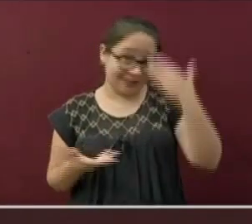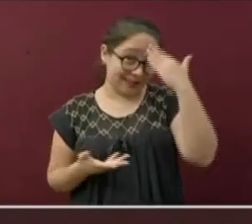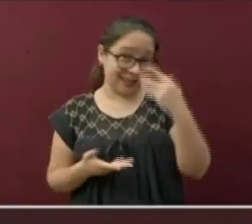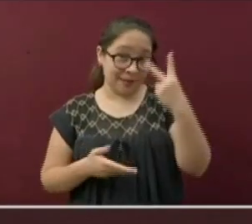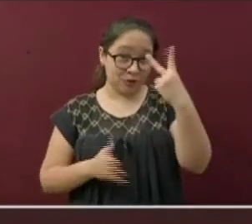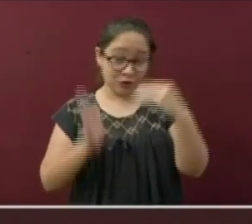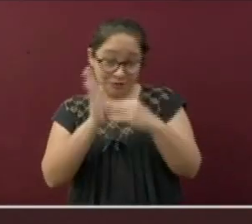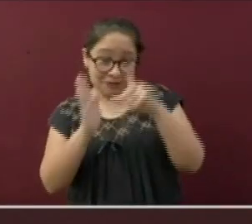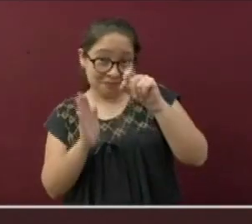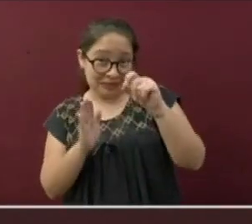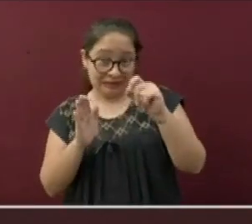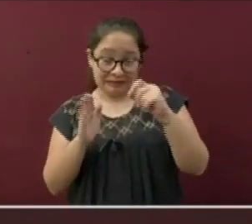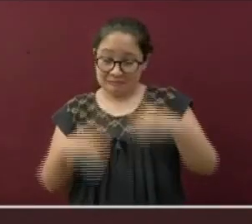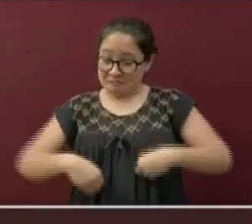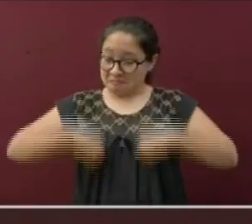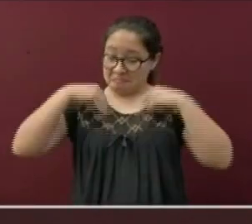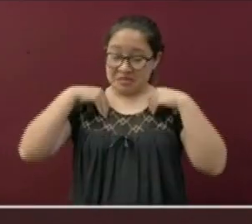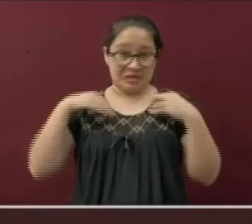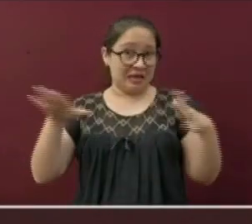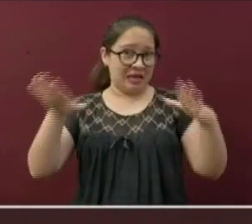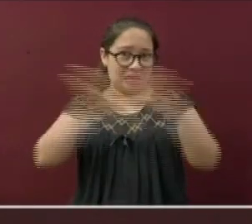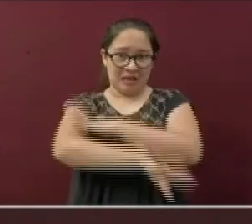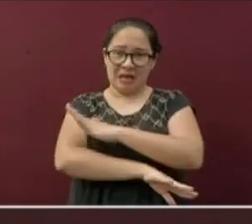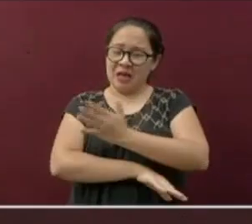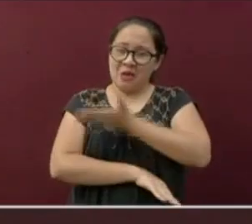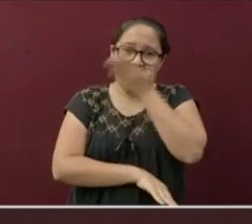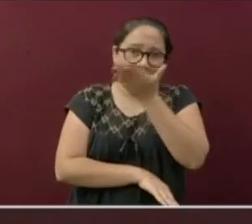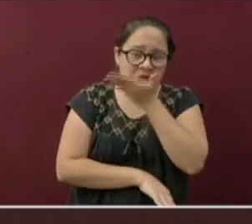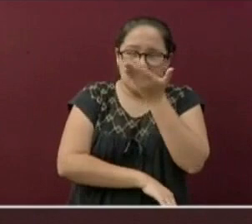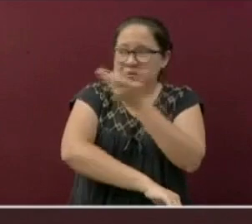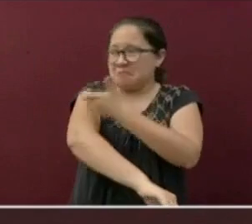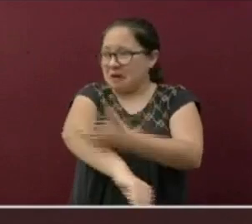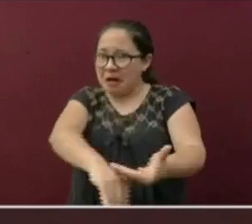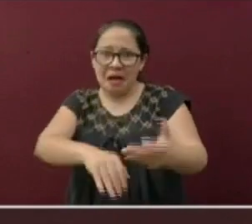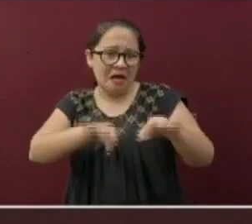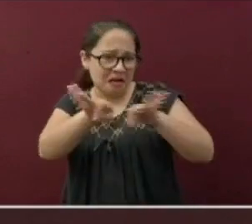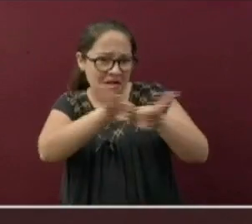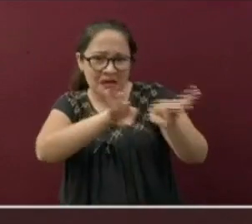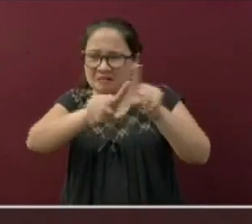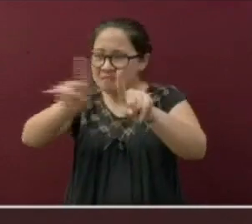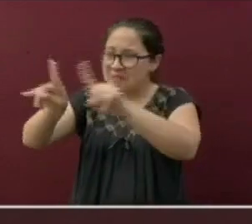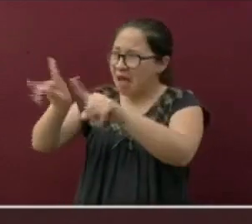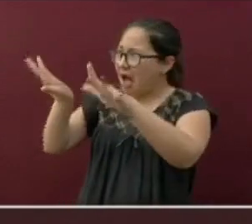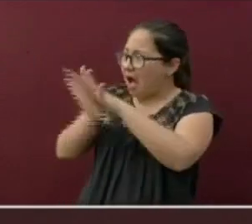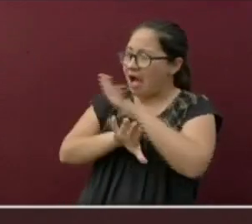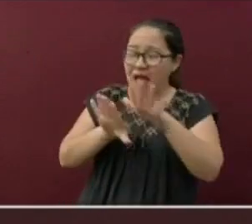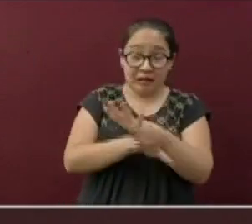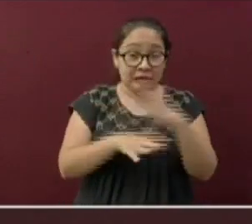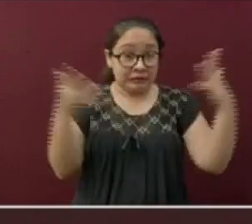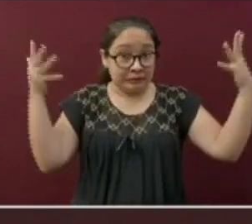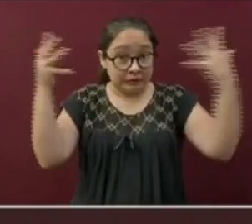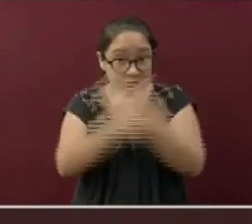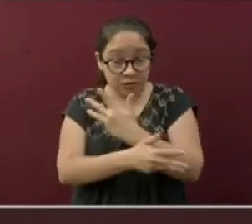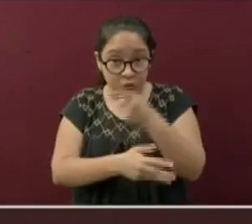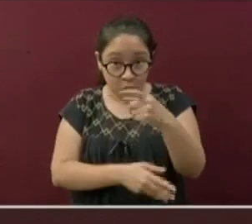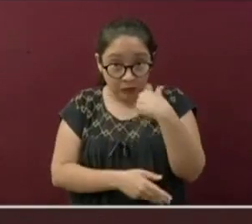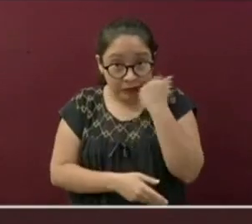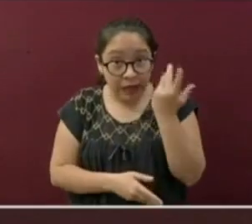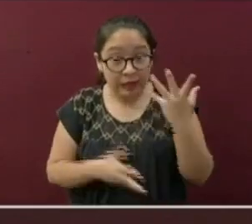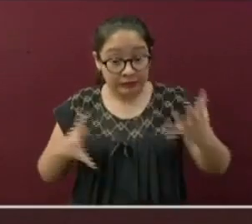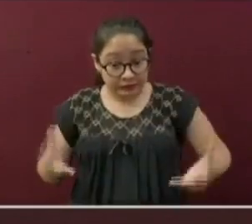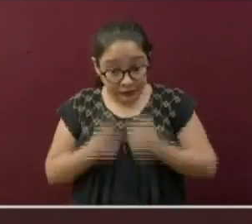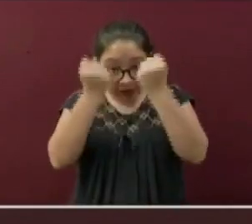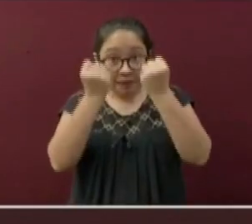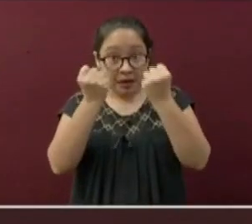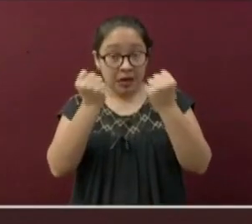cambiado el modo de vida familiar, social y laboral. Y si queremos salir adelante sanos y sin